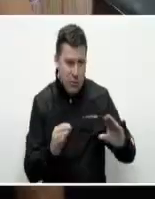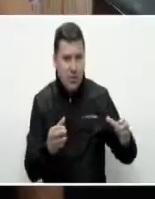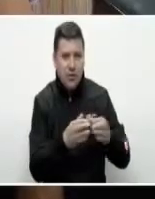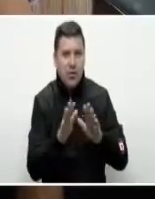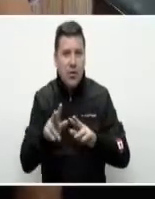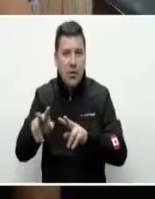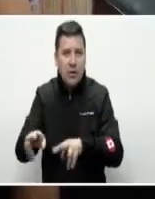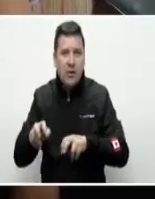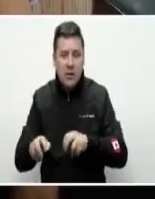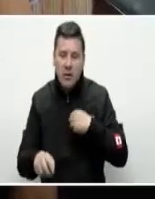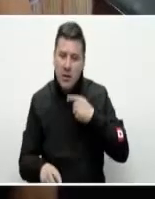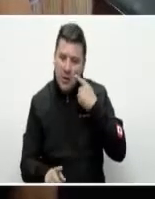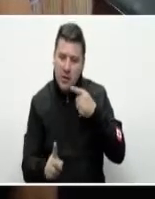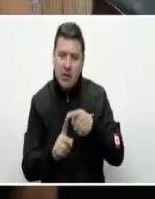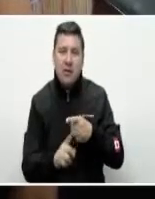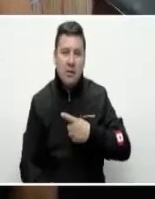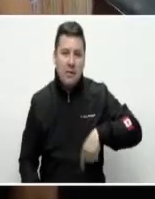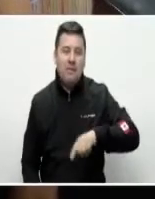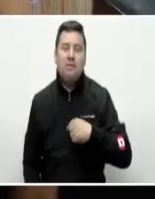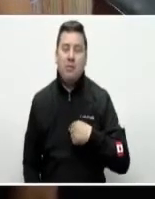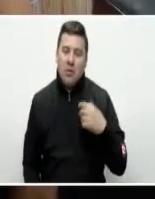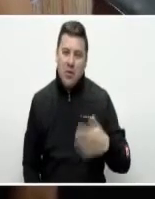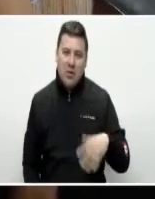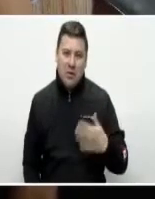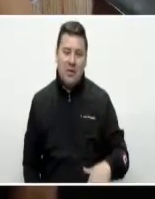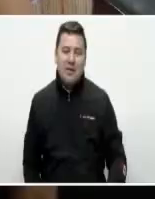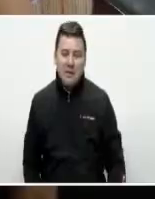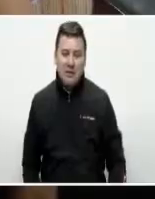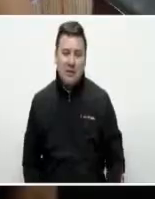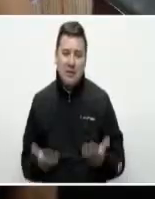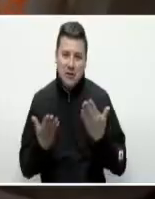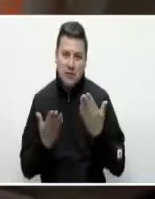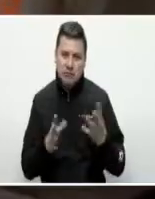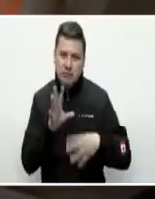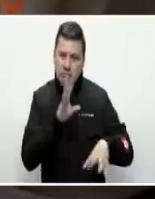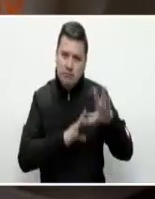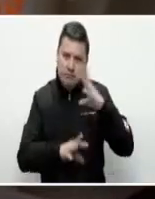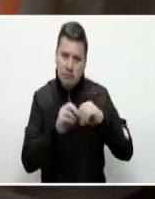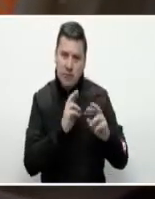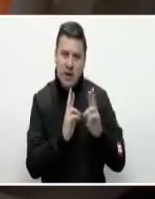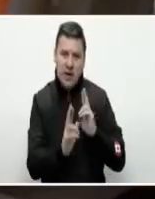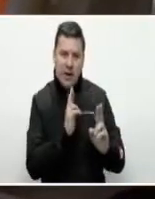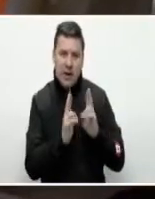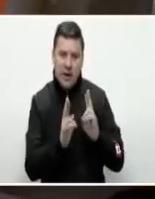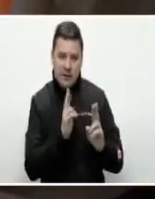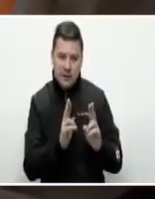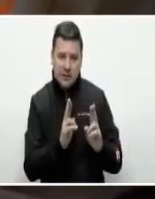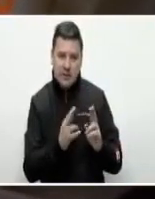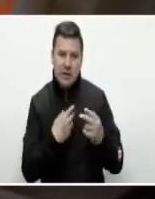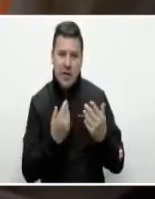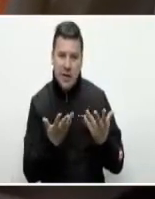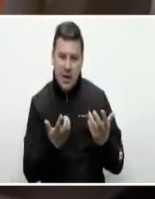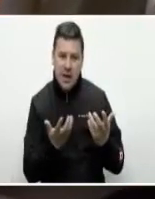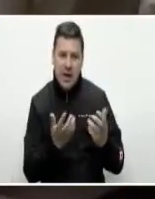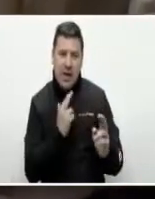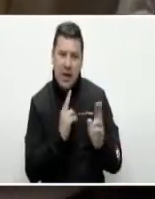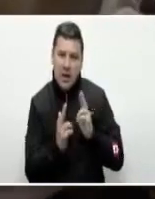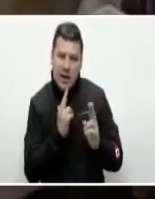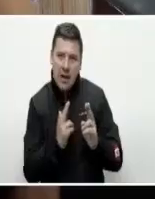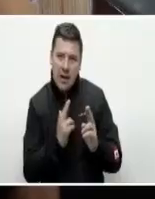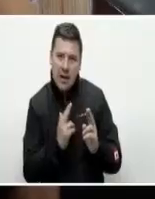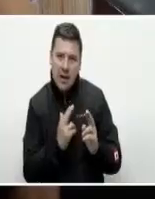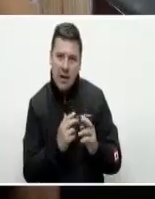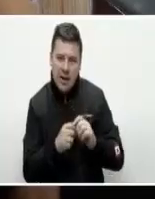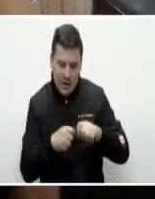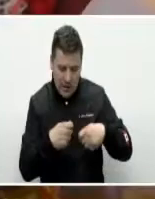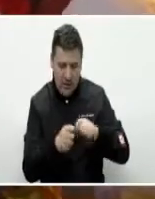agricultores también. Nosotros sin duda esto nos va a beneficiar mucho en estas relaciones también que nosotros hemos empezado a